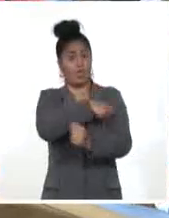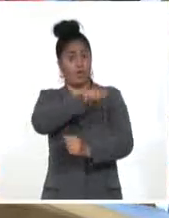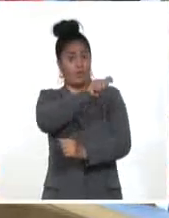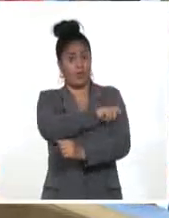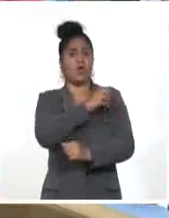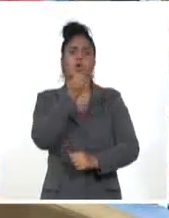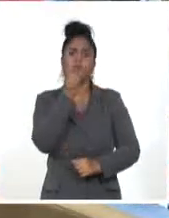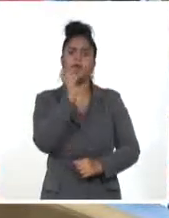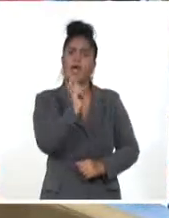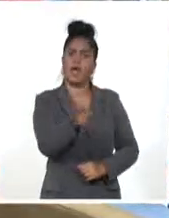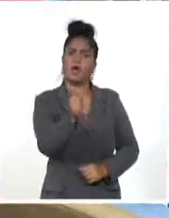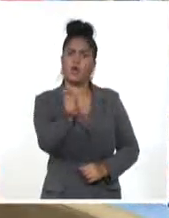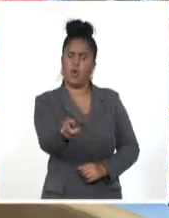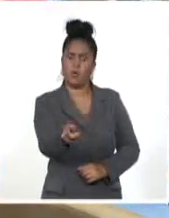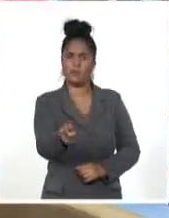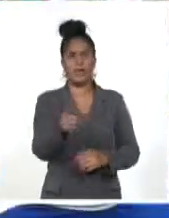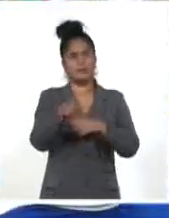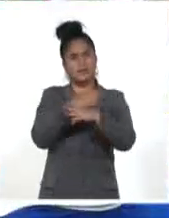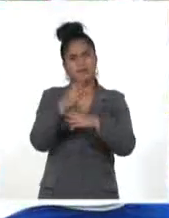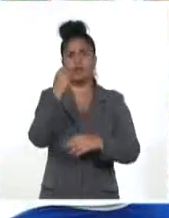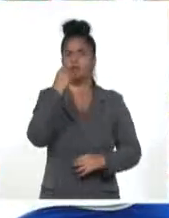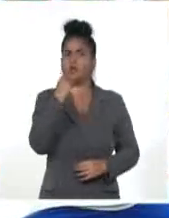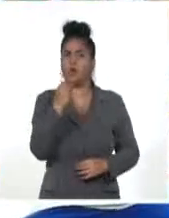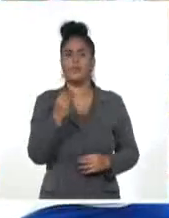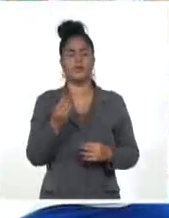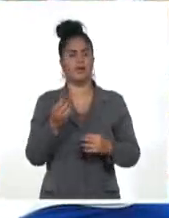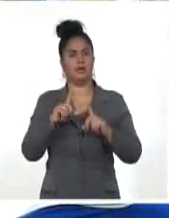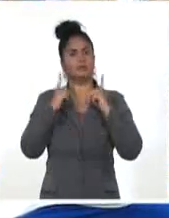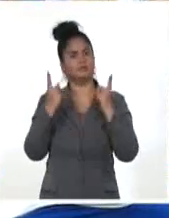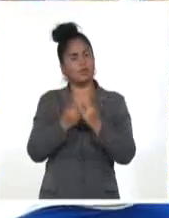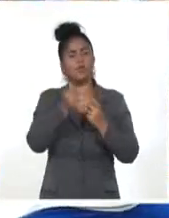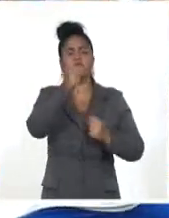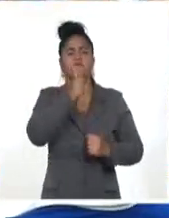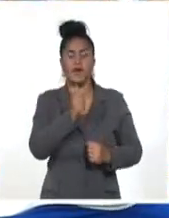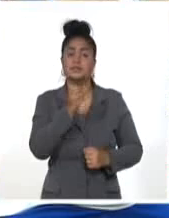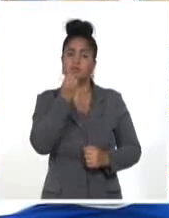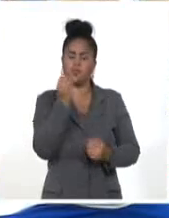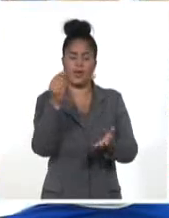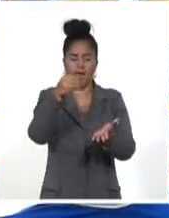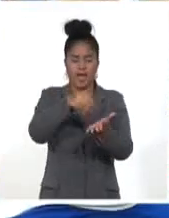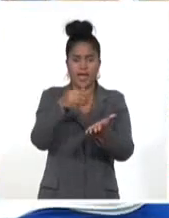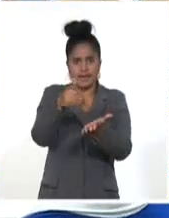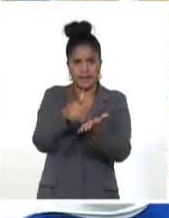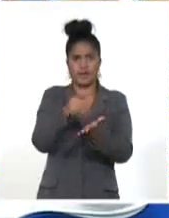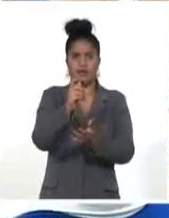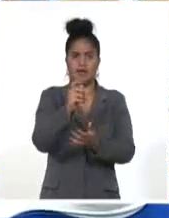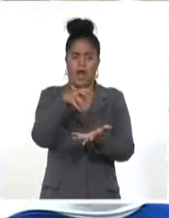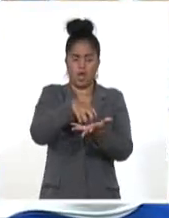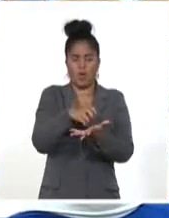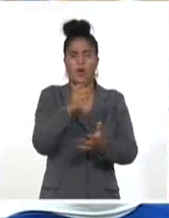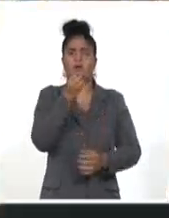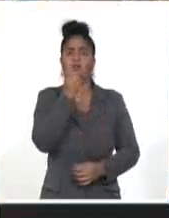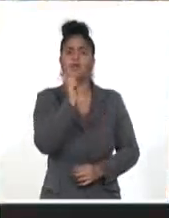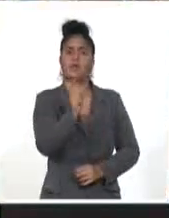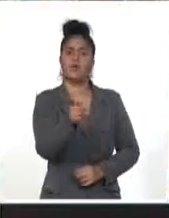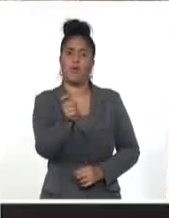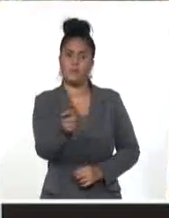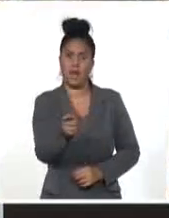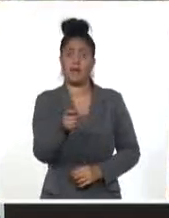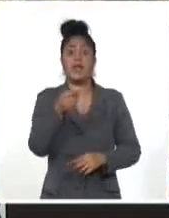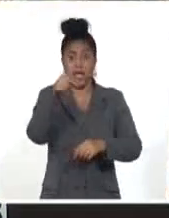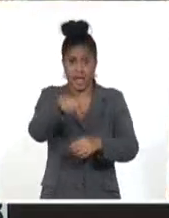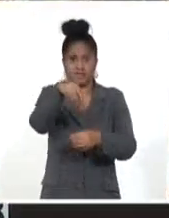alimentación suficiente, diversa, balanceada, nutritiva, inocua y saludable. La propuesta de ley regula la